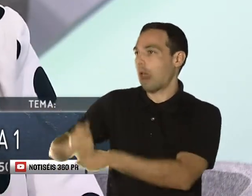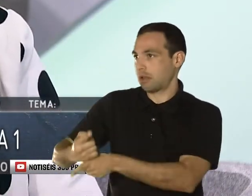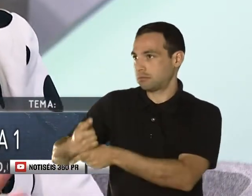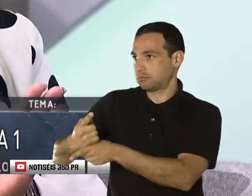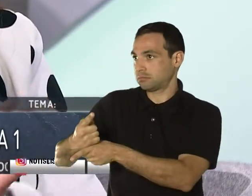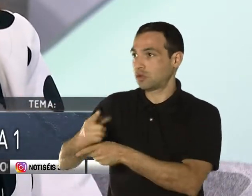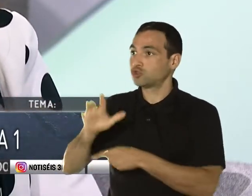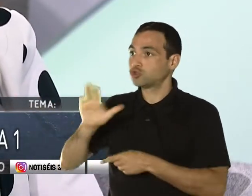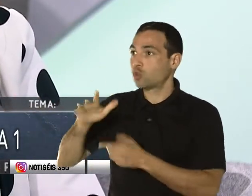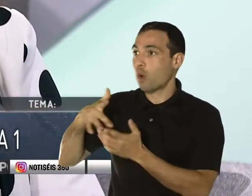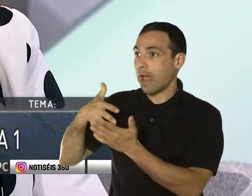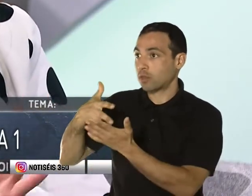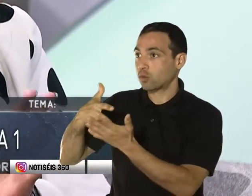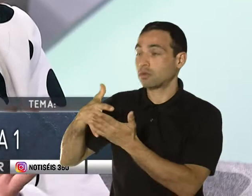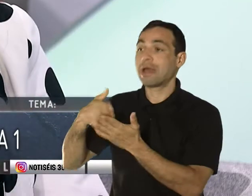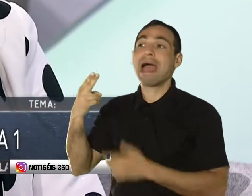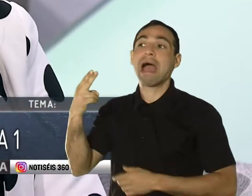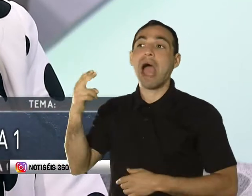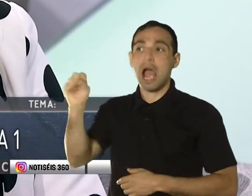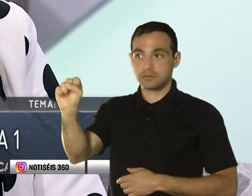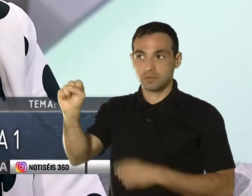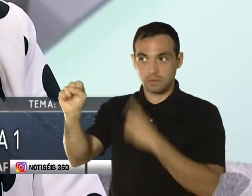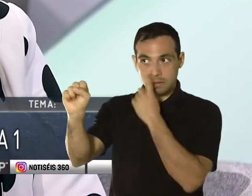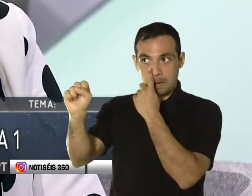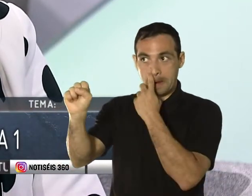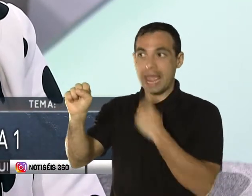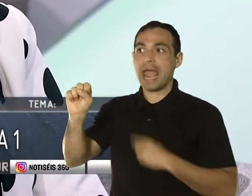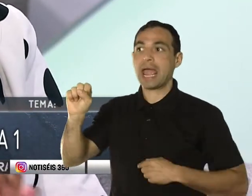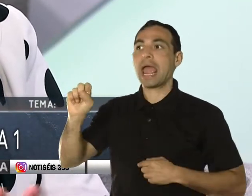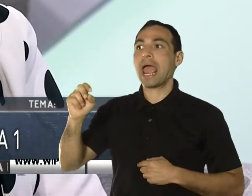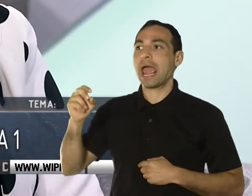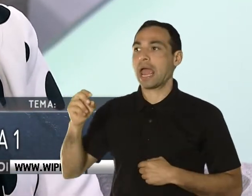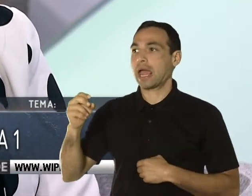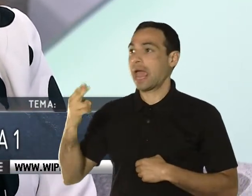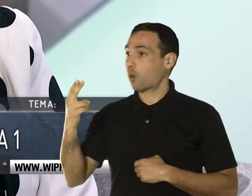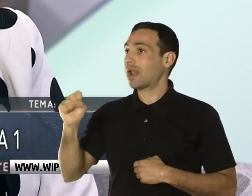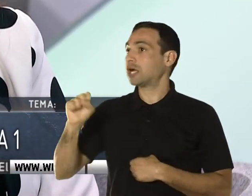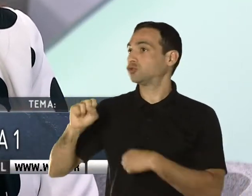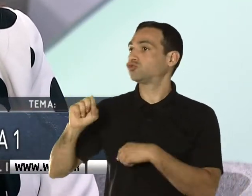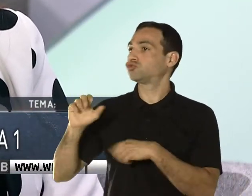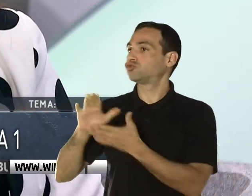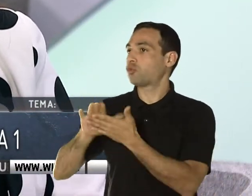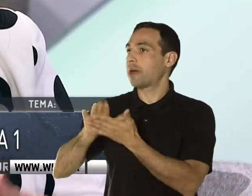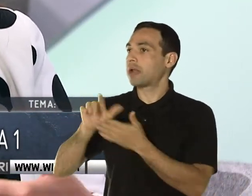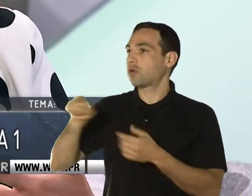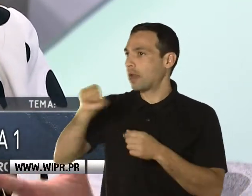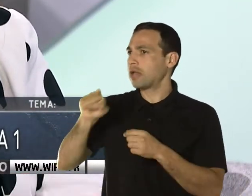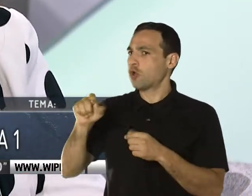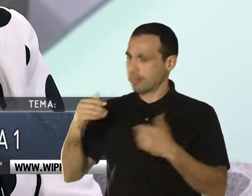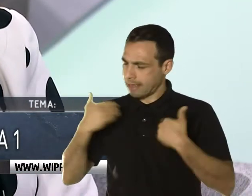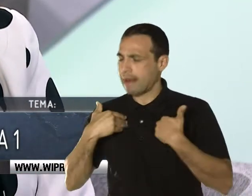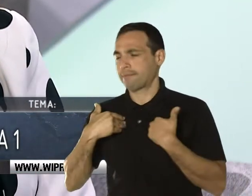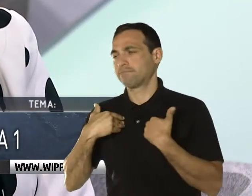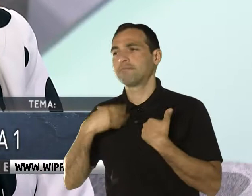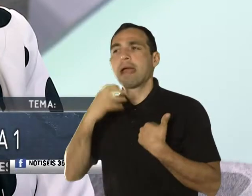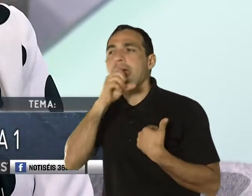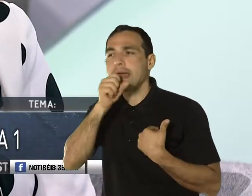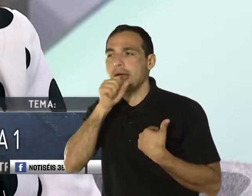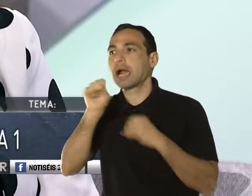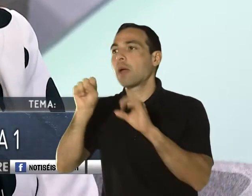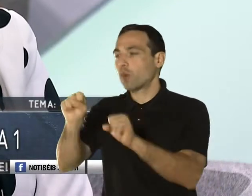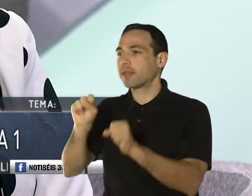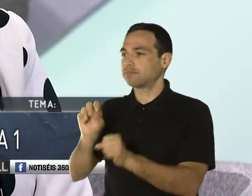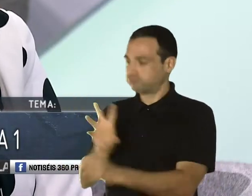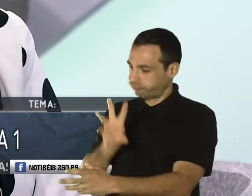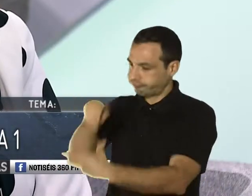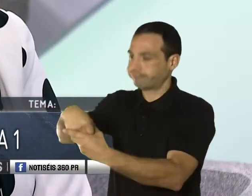importante, escuela superior, estudiantes que están en salones a tiempo completo, que son los que tienen edades para poderse insertar en una